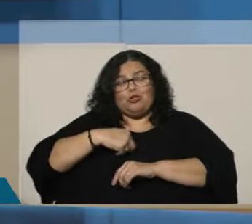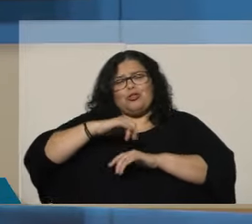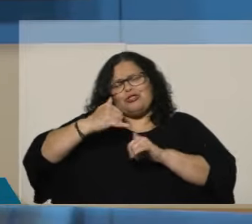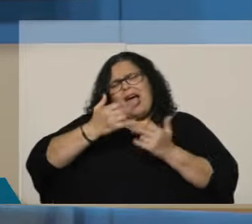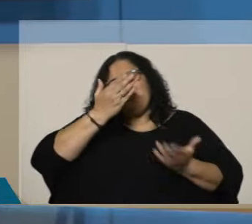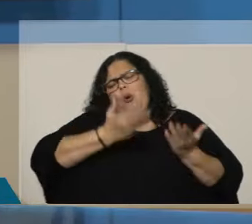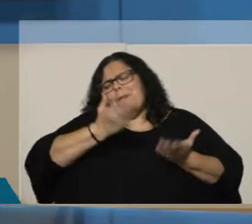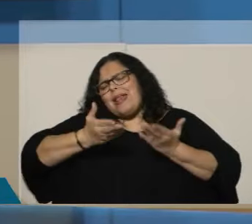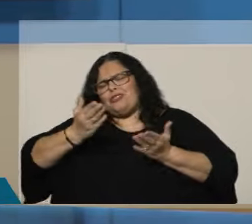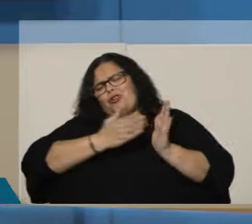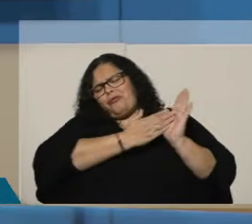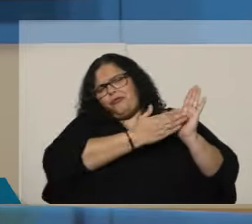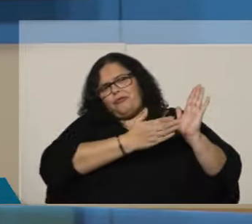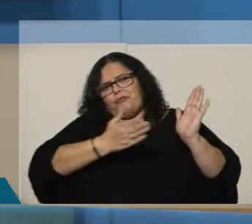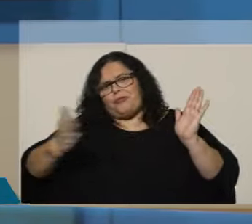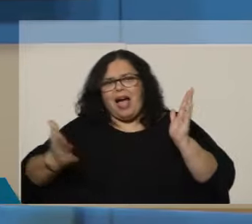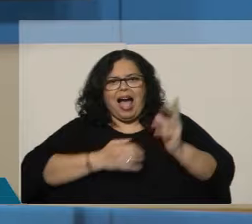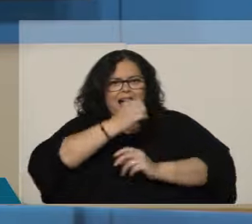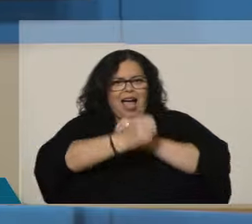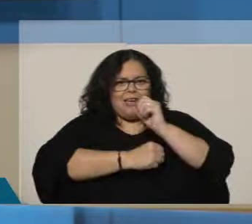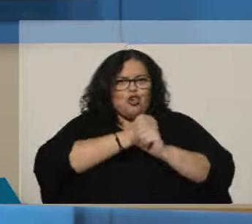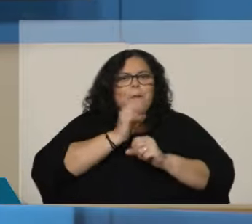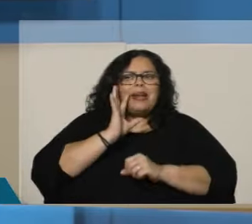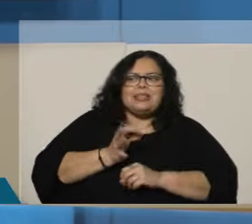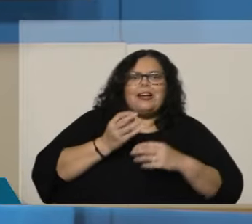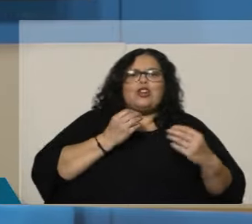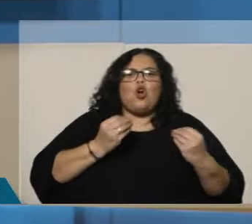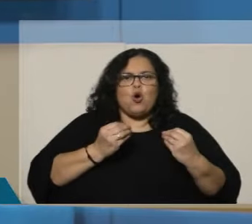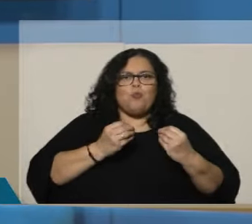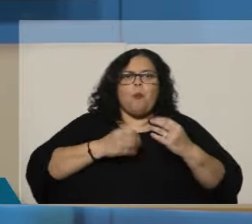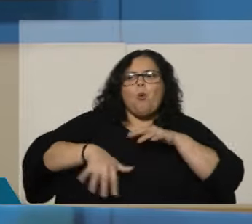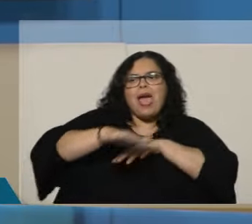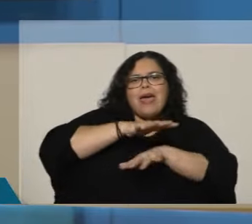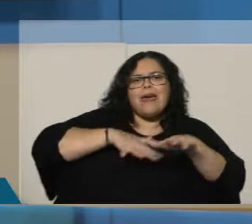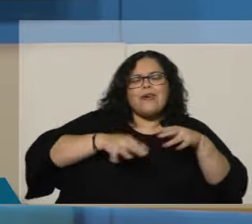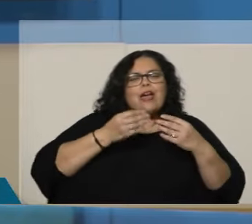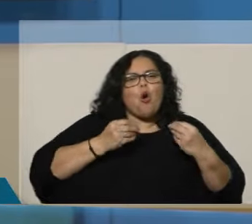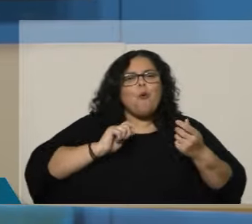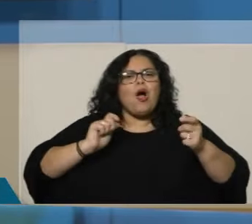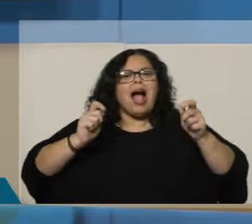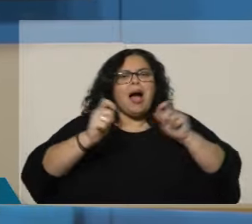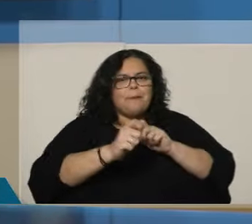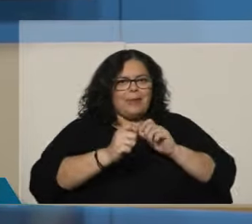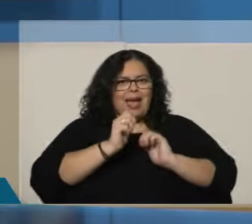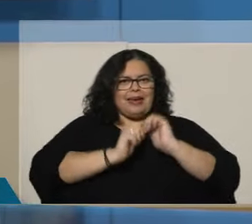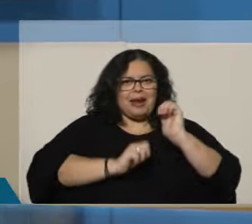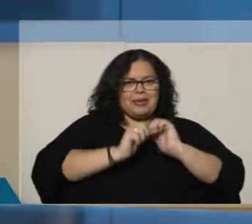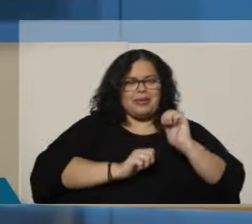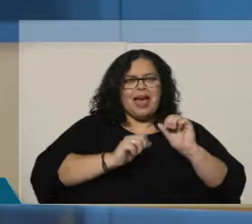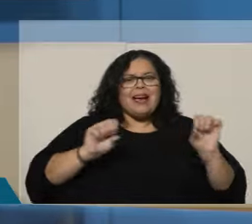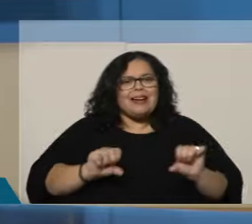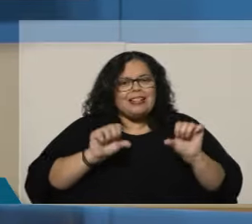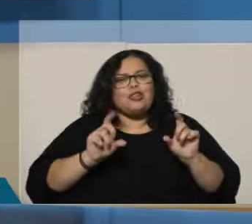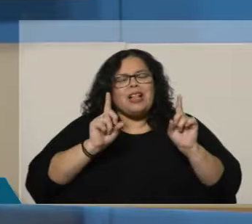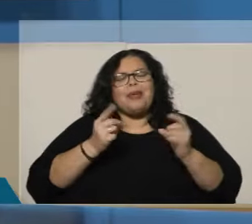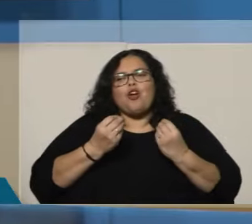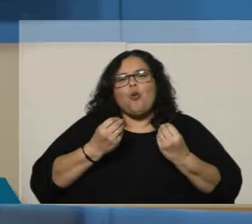comparaciones para ver cómo se ha movido y cuánto ha cambiado muchísimo el consumo, pero también la generación de energía